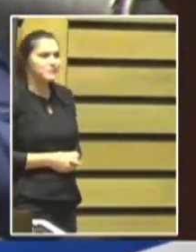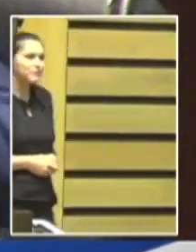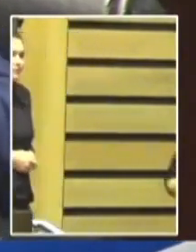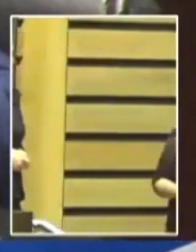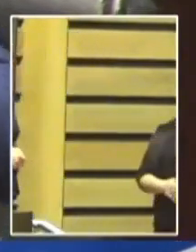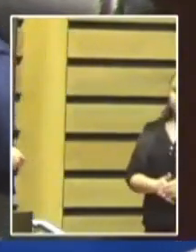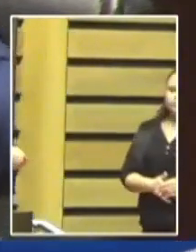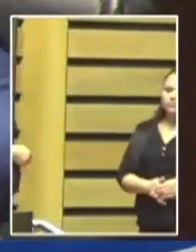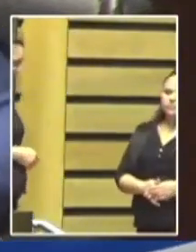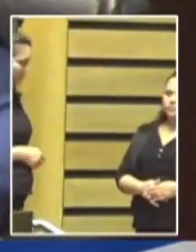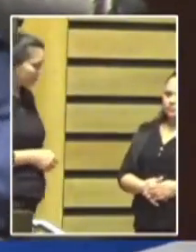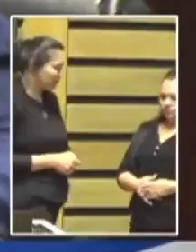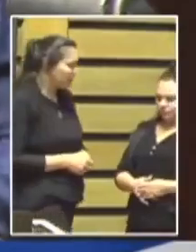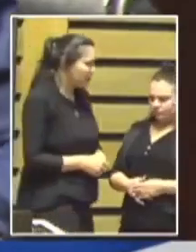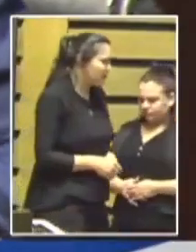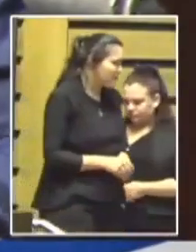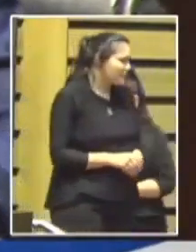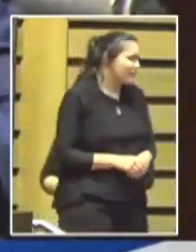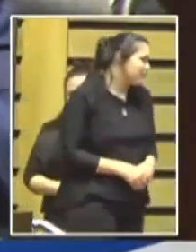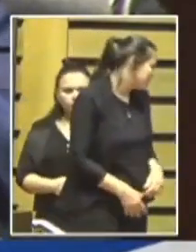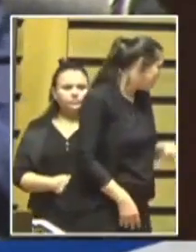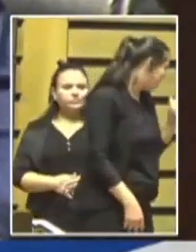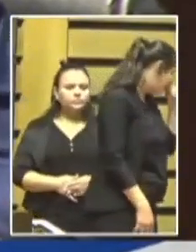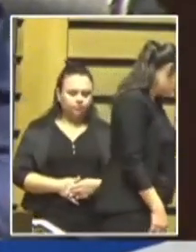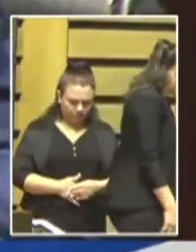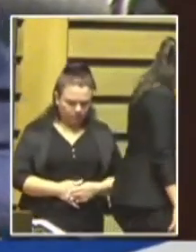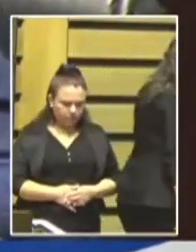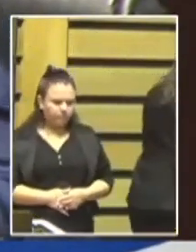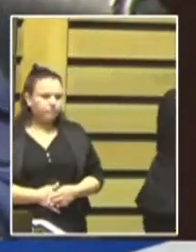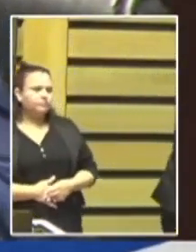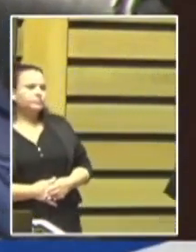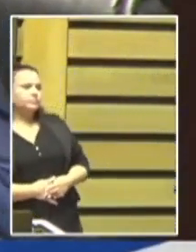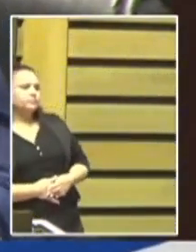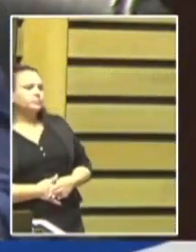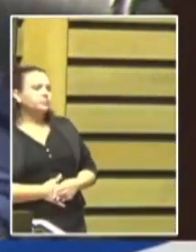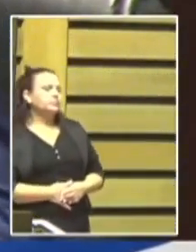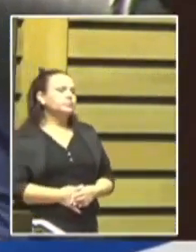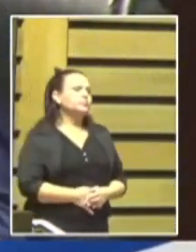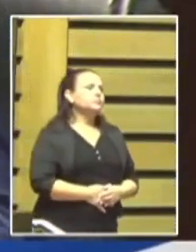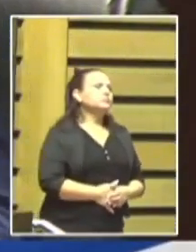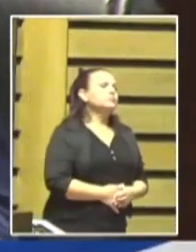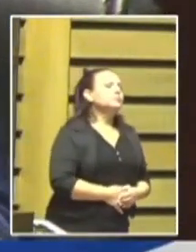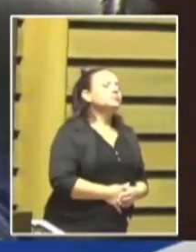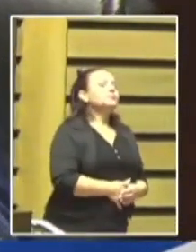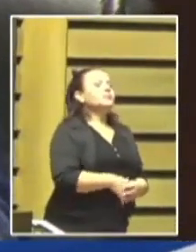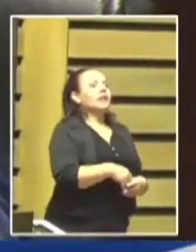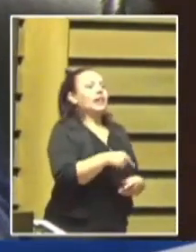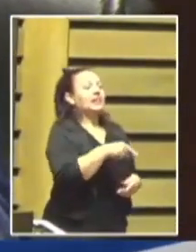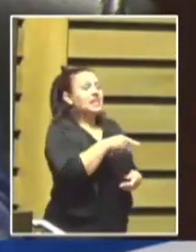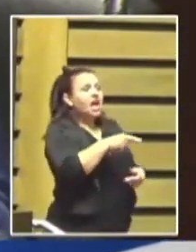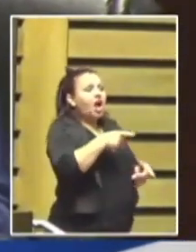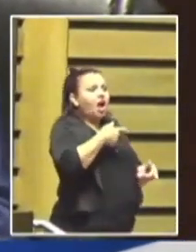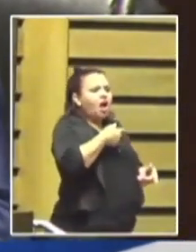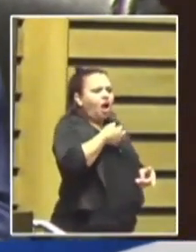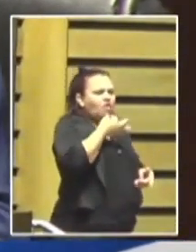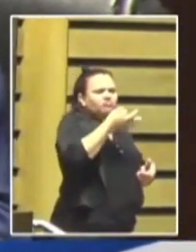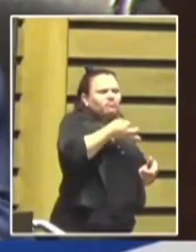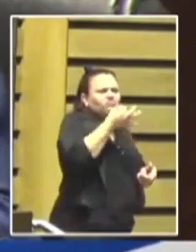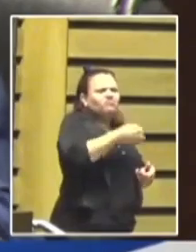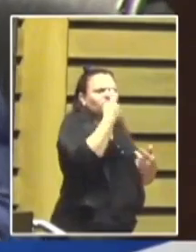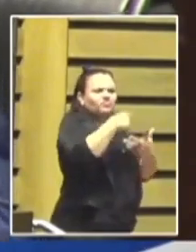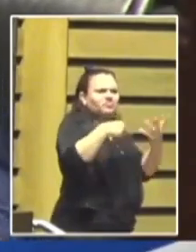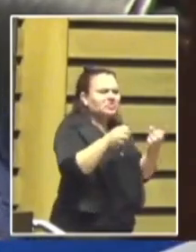reprodujo palabras que son muy agraviantes, uno puede